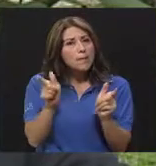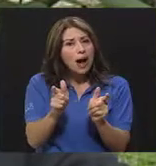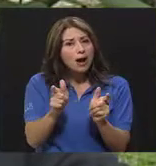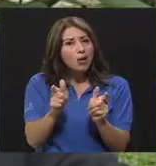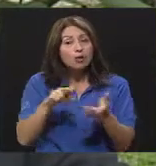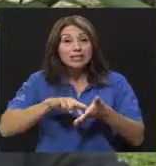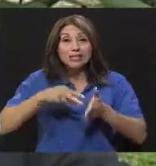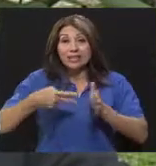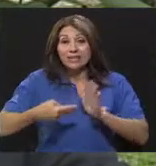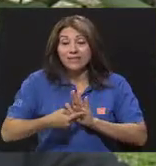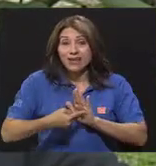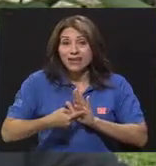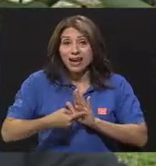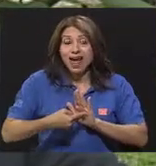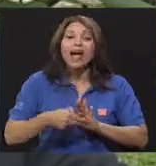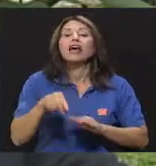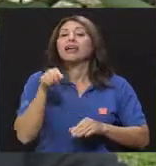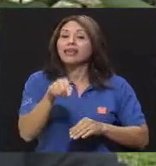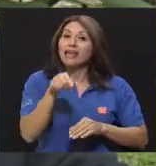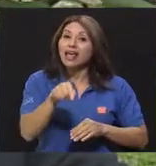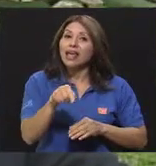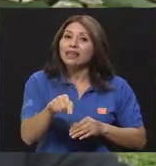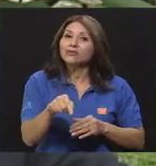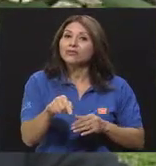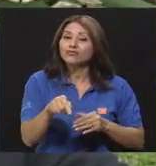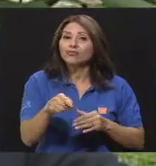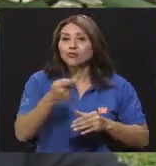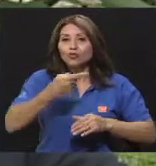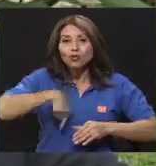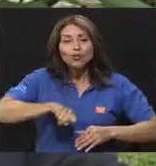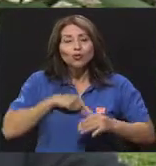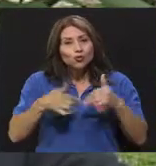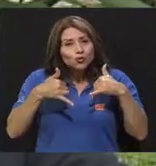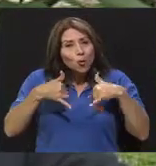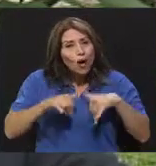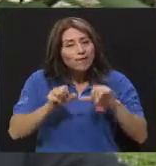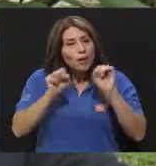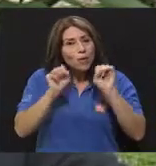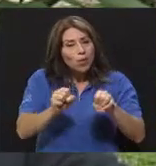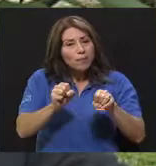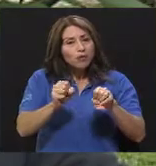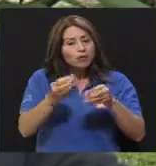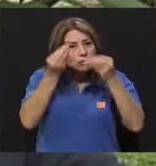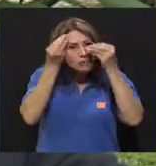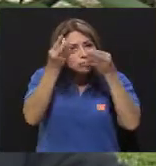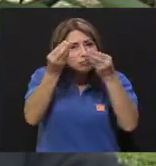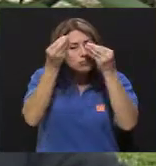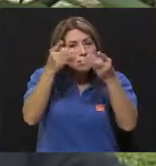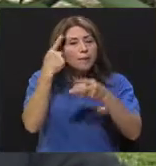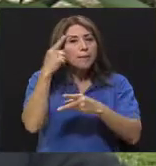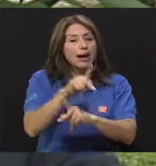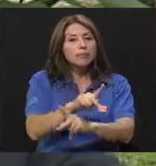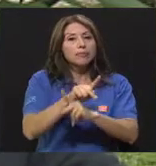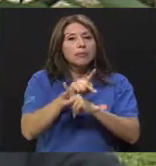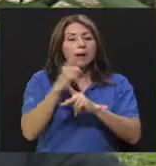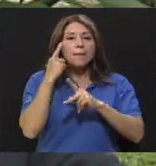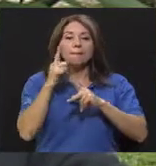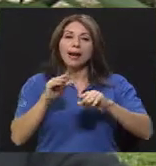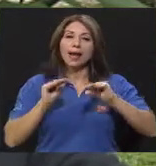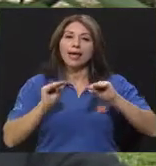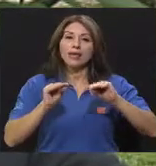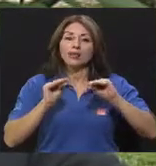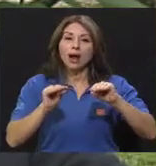que eso nos brinda, digamos, un bono en la sexualidad. Todavía podemos hacer muchas cosas desde el punto de vista de la prevención y la educación